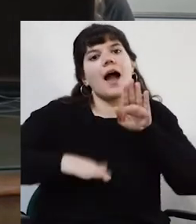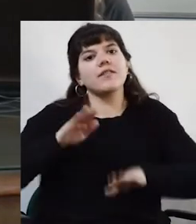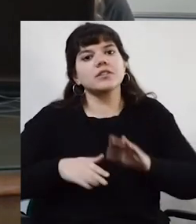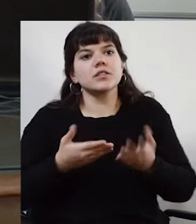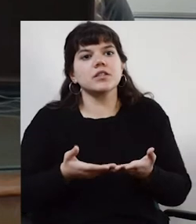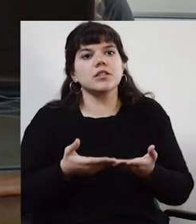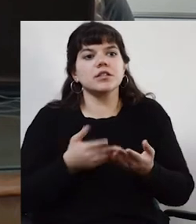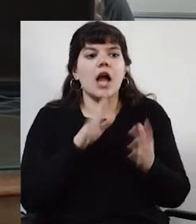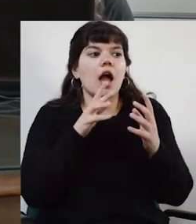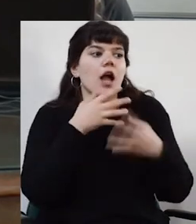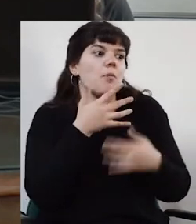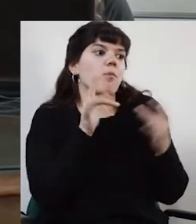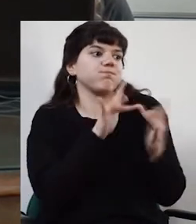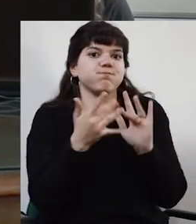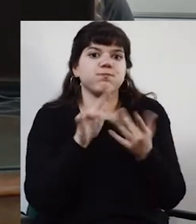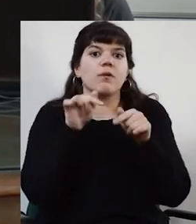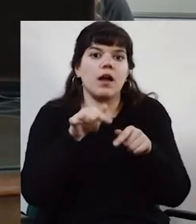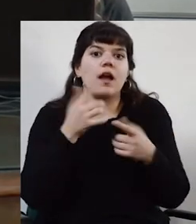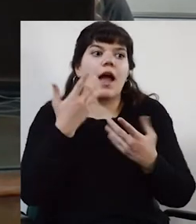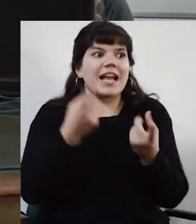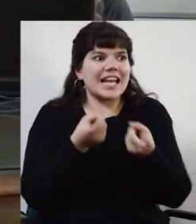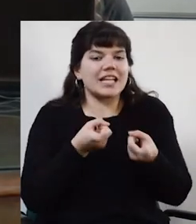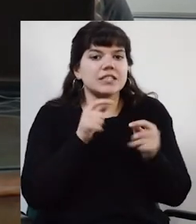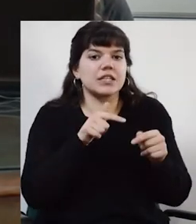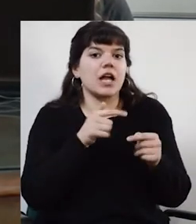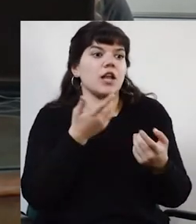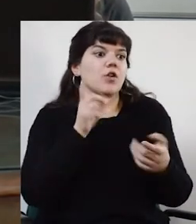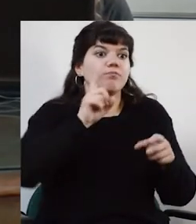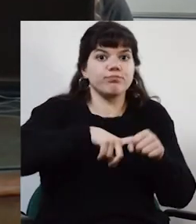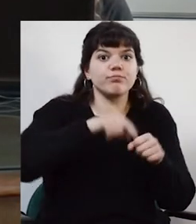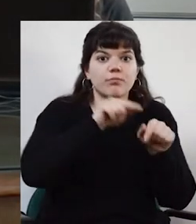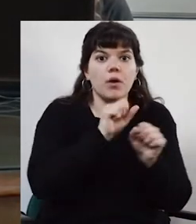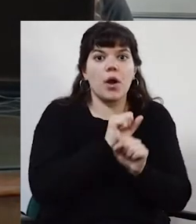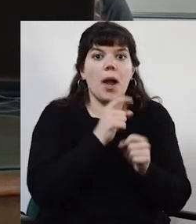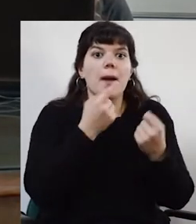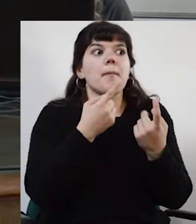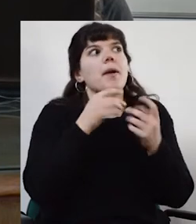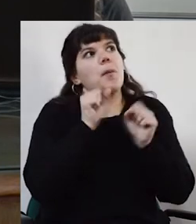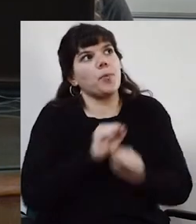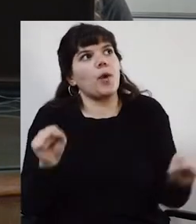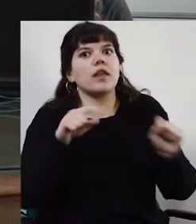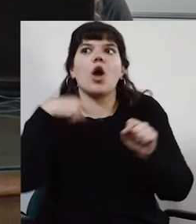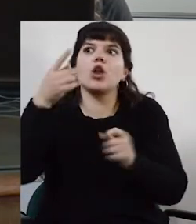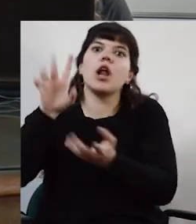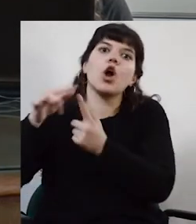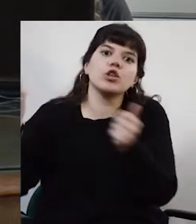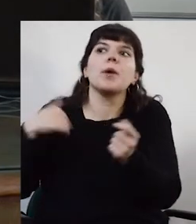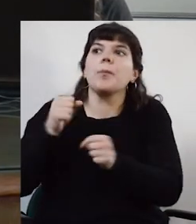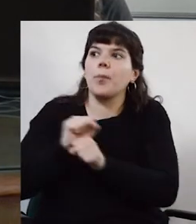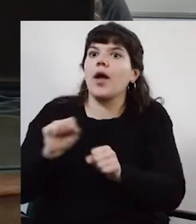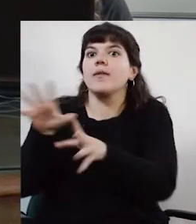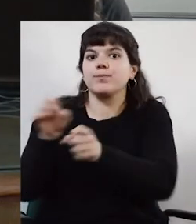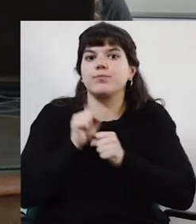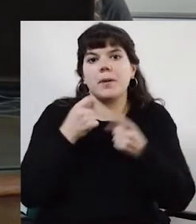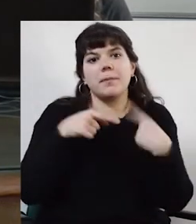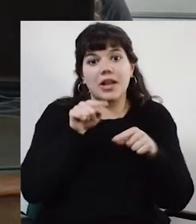los convenios son instrumentos que es necesario suscribir para poder usar determinados instrumentos y capaz que eso es lo que